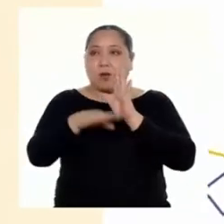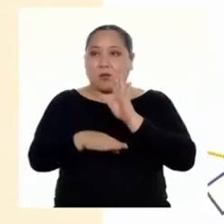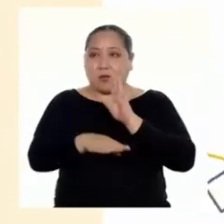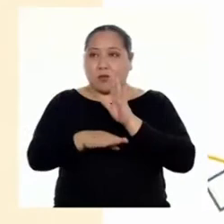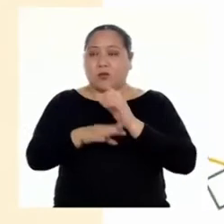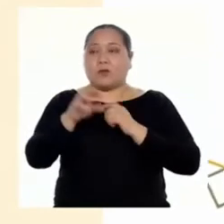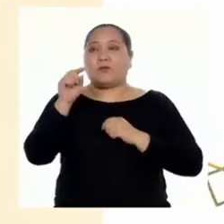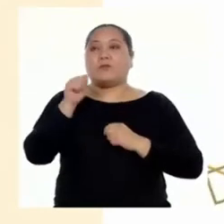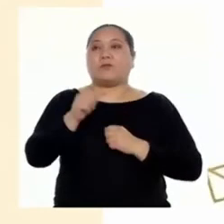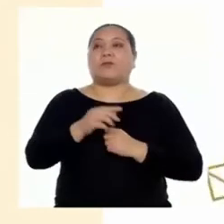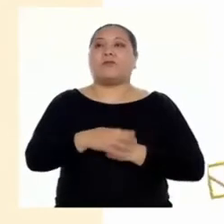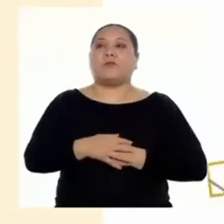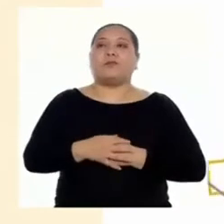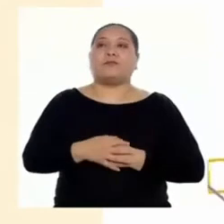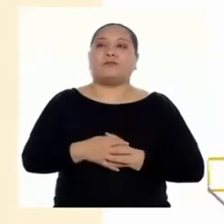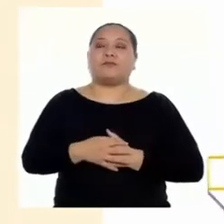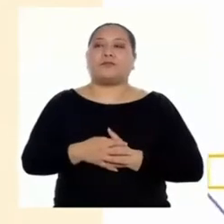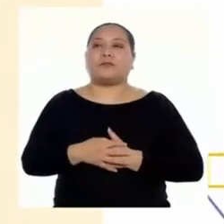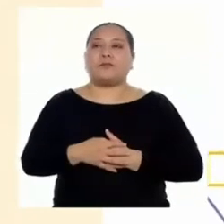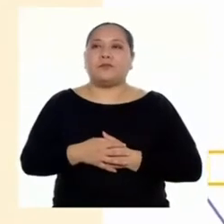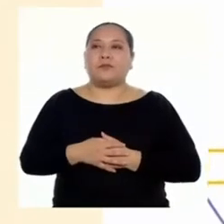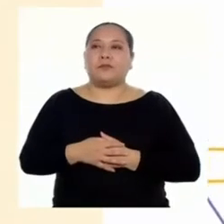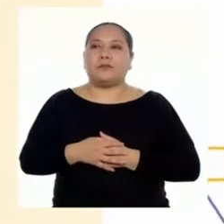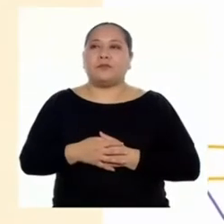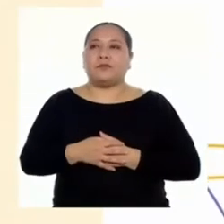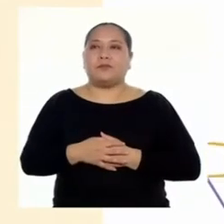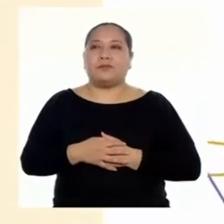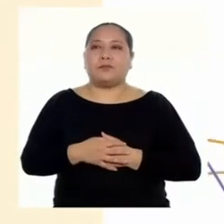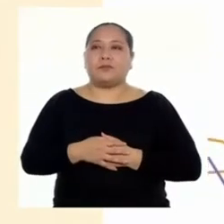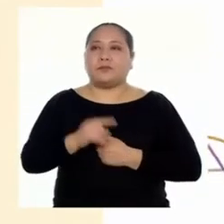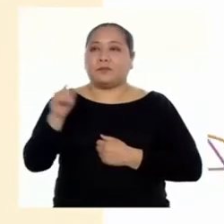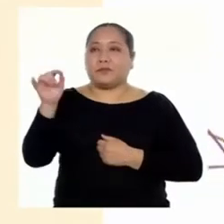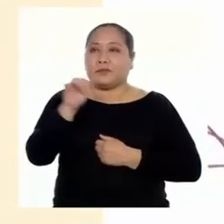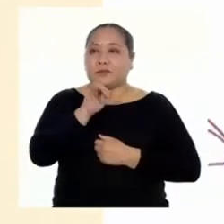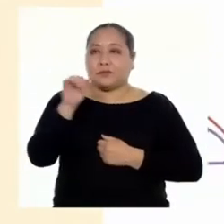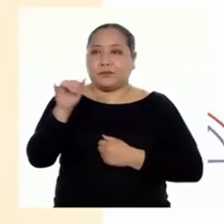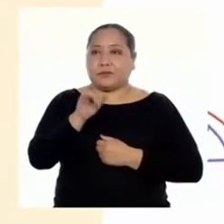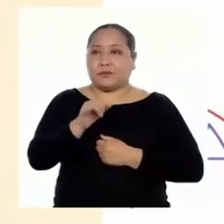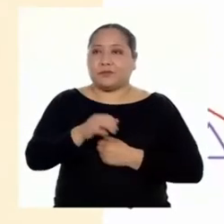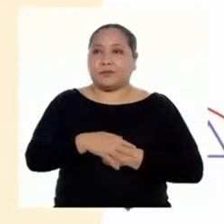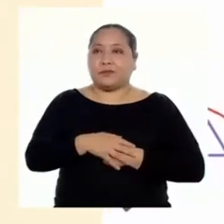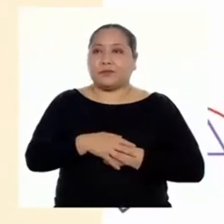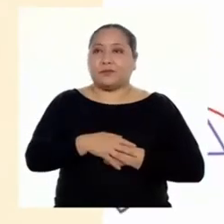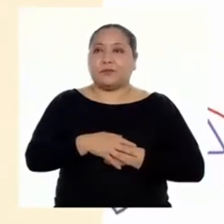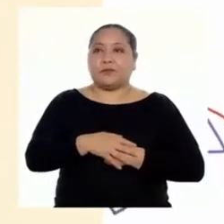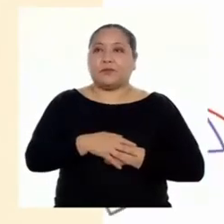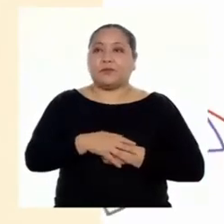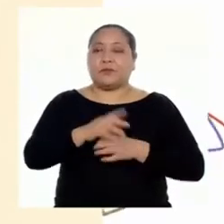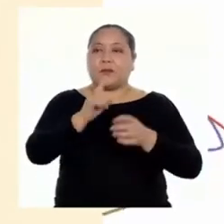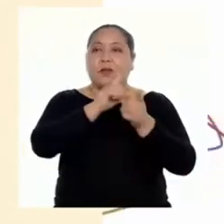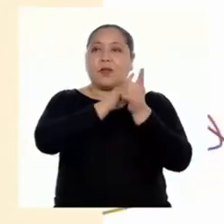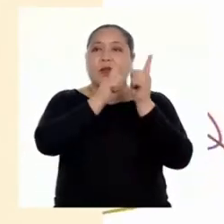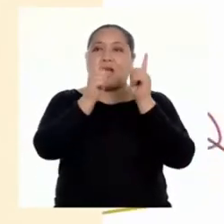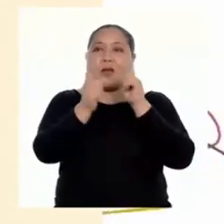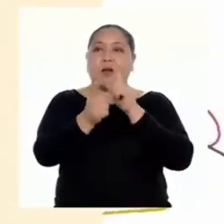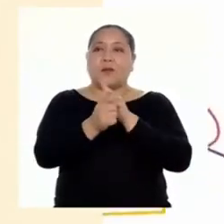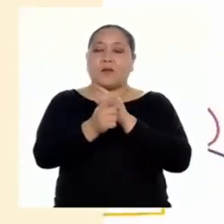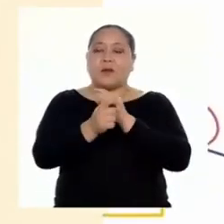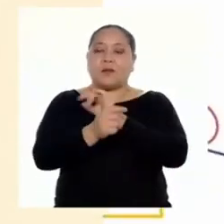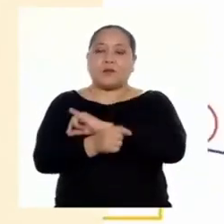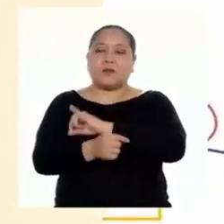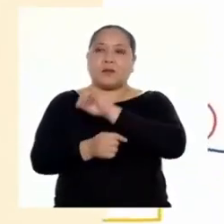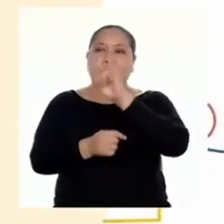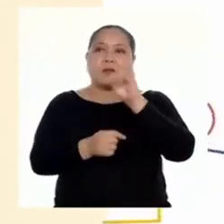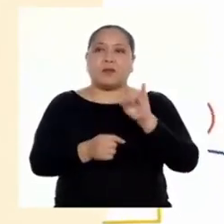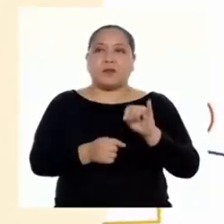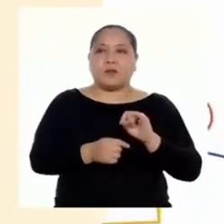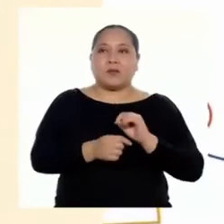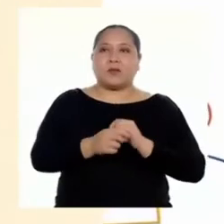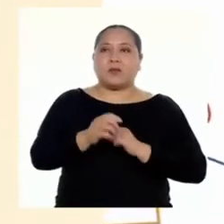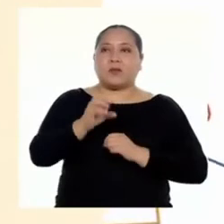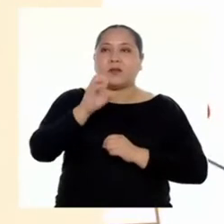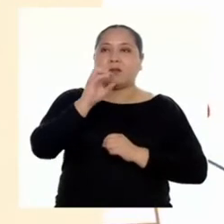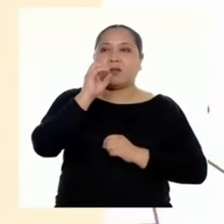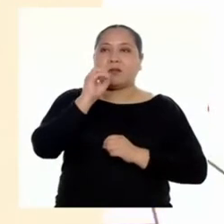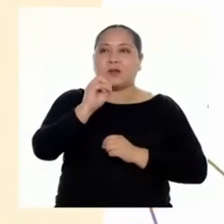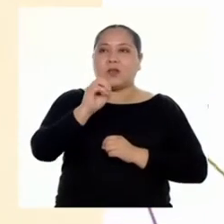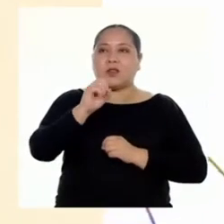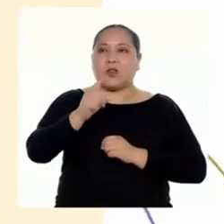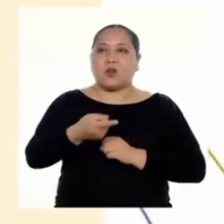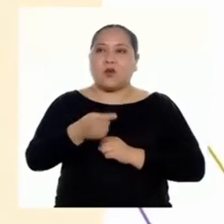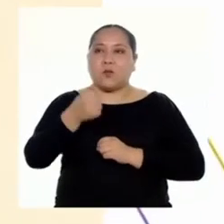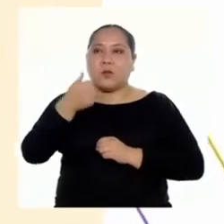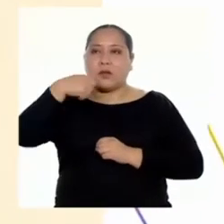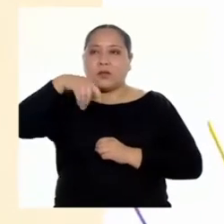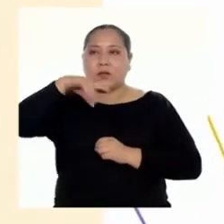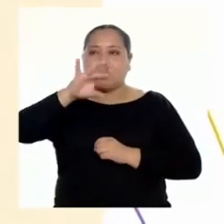exponente en su potencia de base, 10. Para igualar, movemos la coma decimal hacia la izquierda y nos queda 0